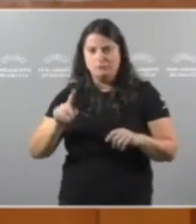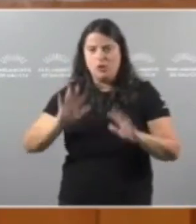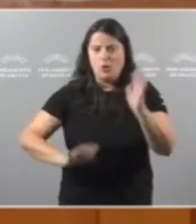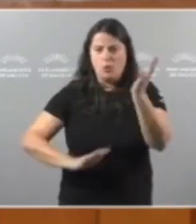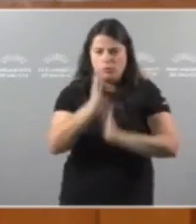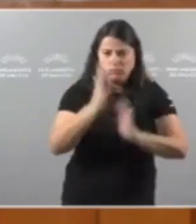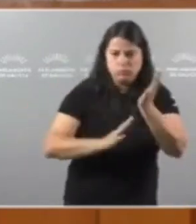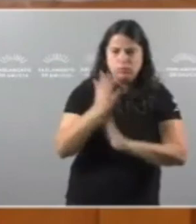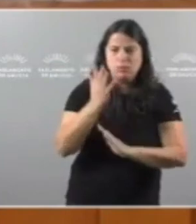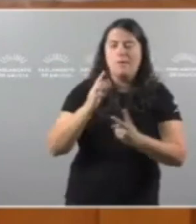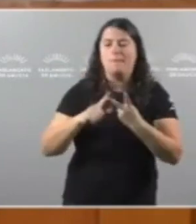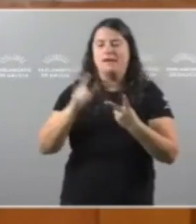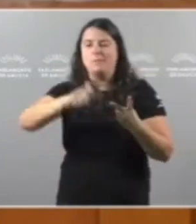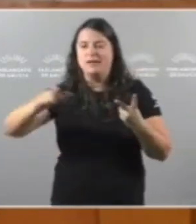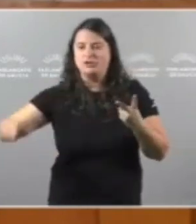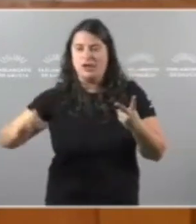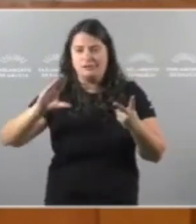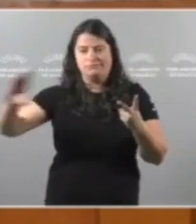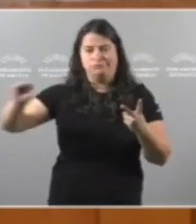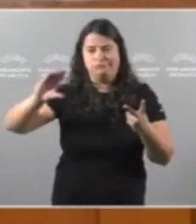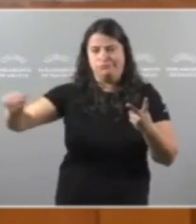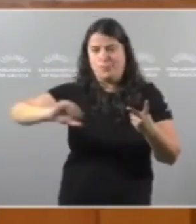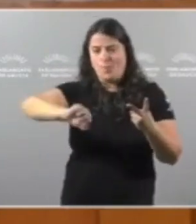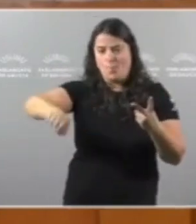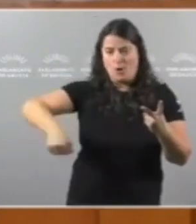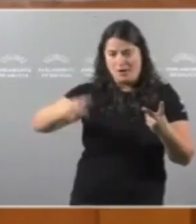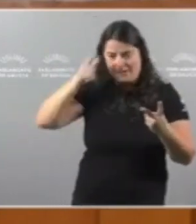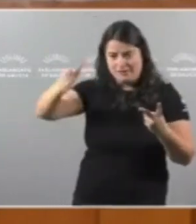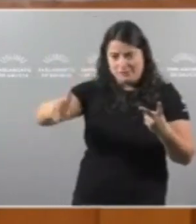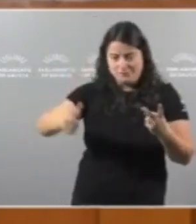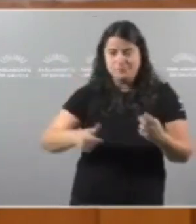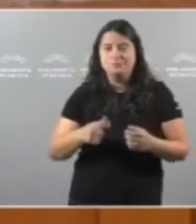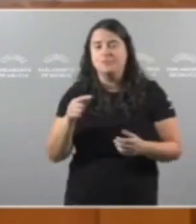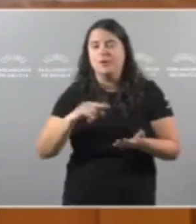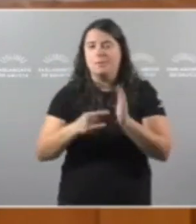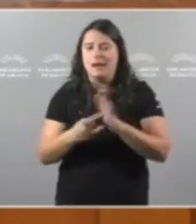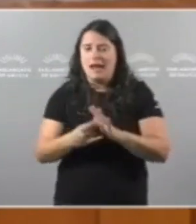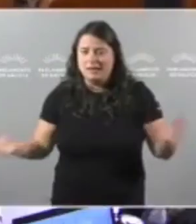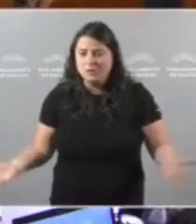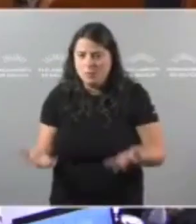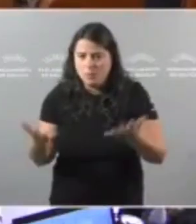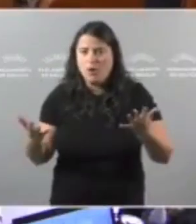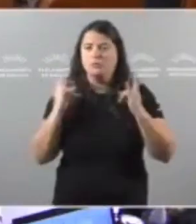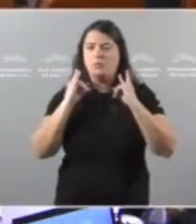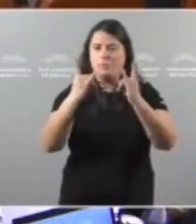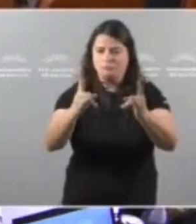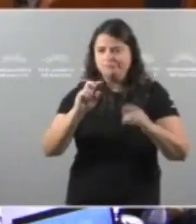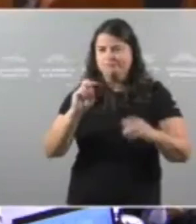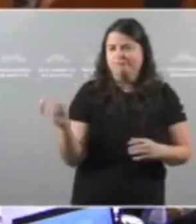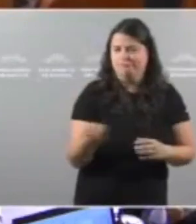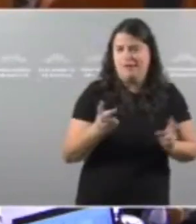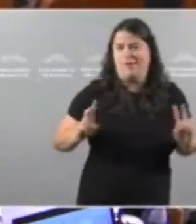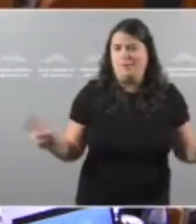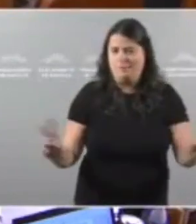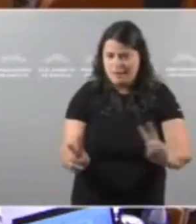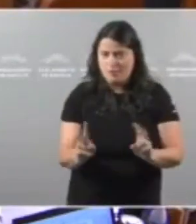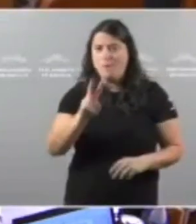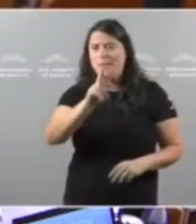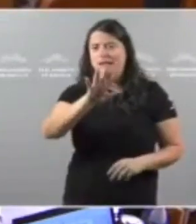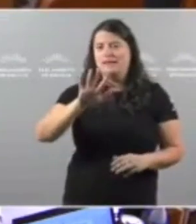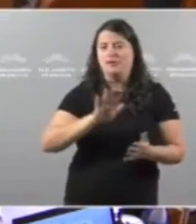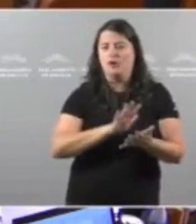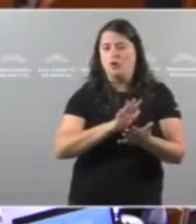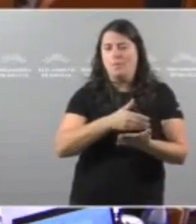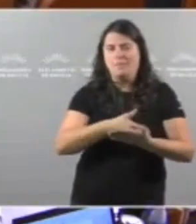E a despobación Nesa dirección Proponemos Un plan De impulso De un monte vivo E multifuncional Con 25 Millóns De